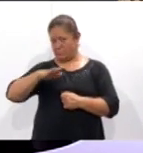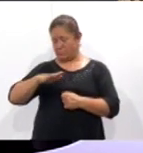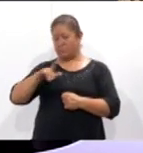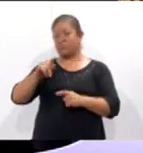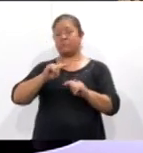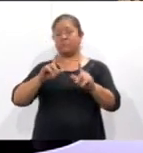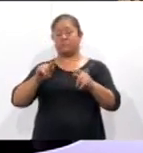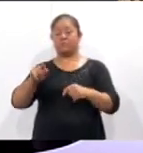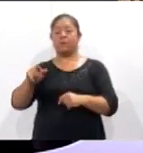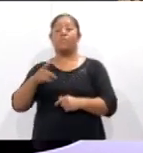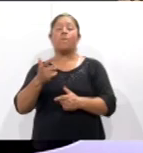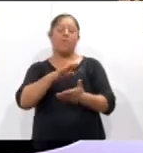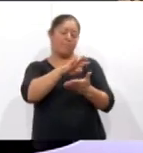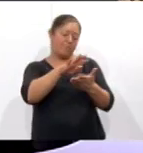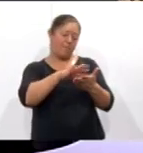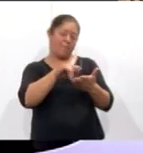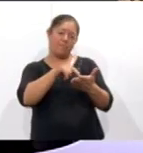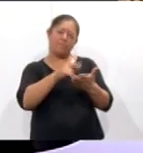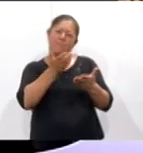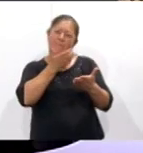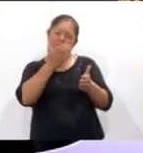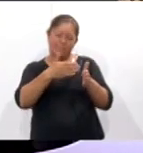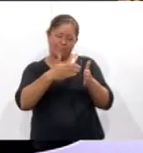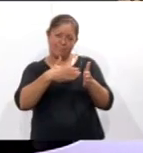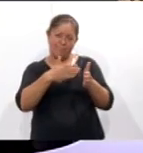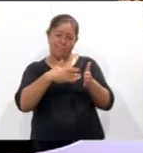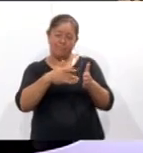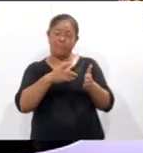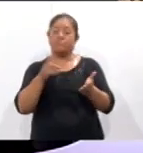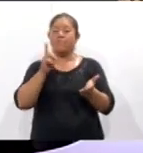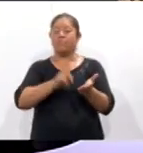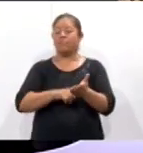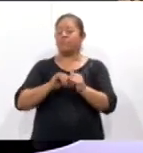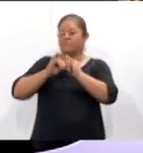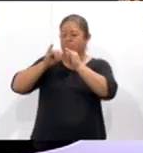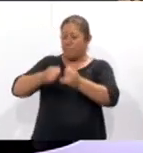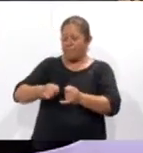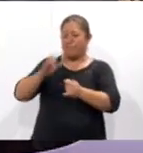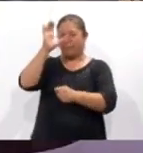tradicionales que forman parte de la identidad cultural de nuestro estado.